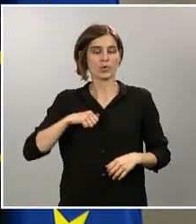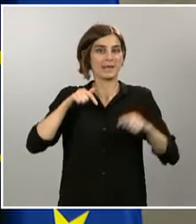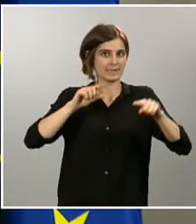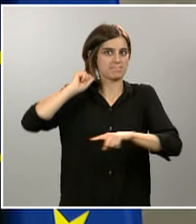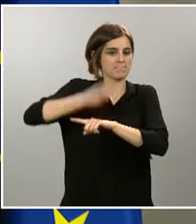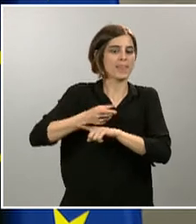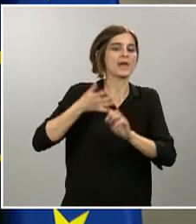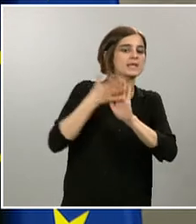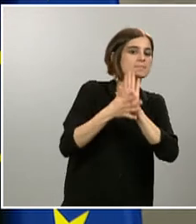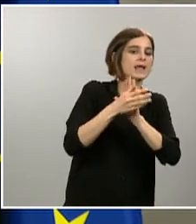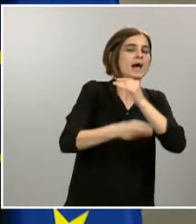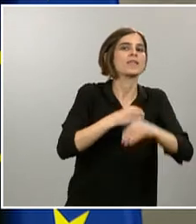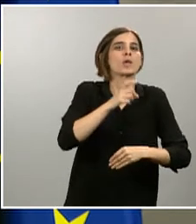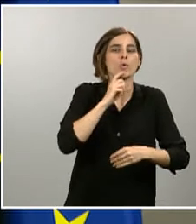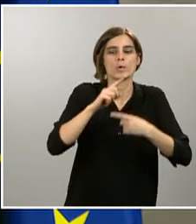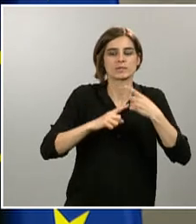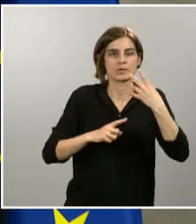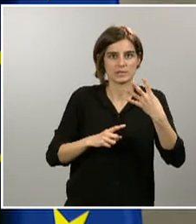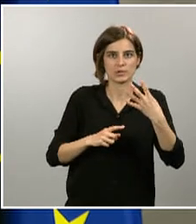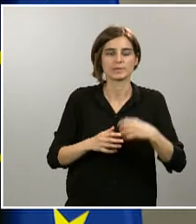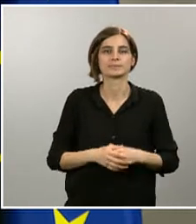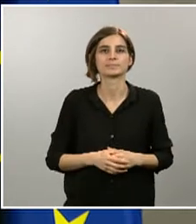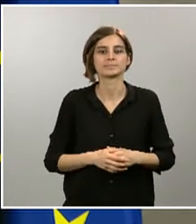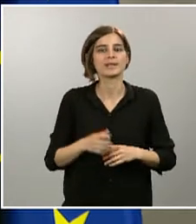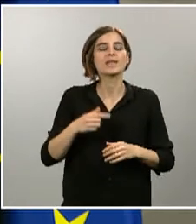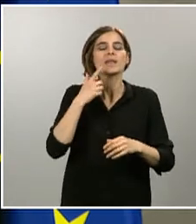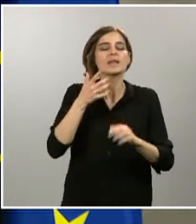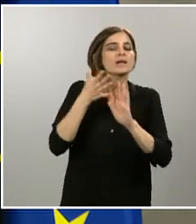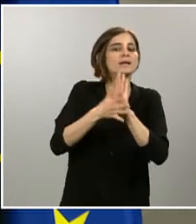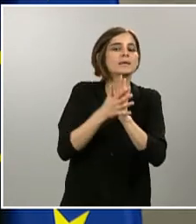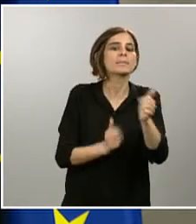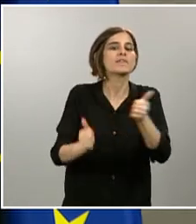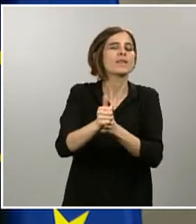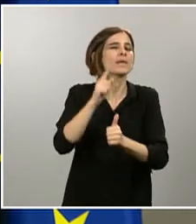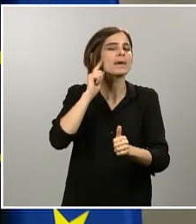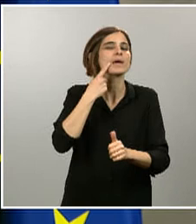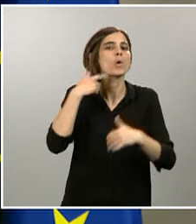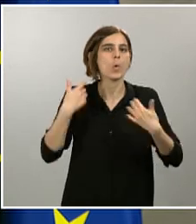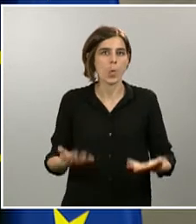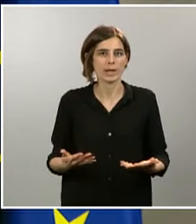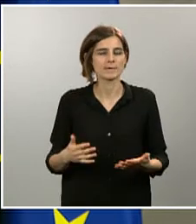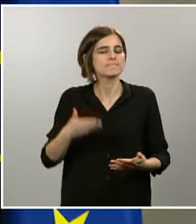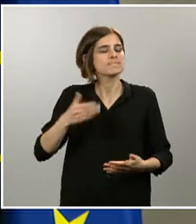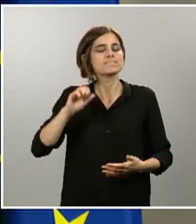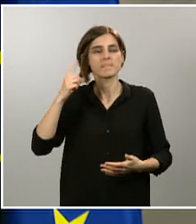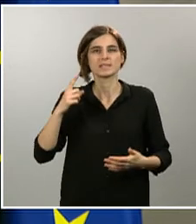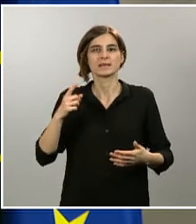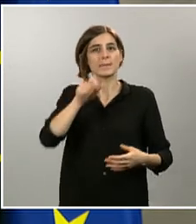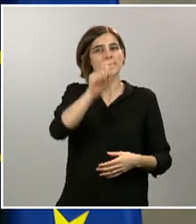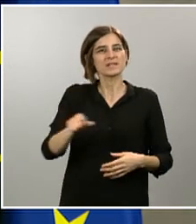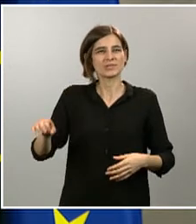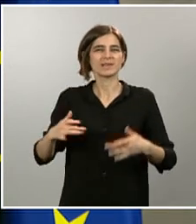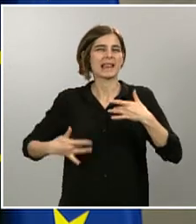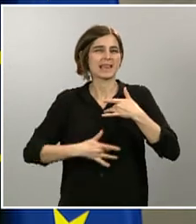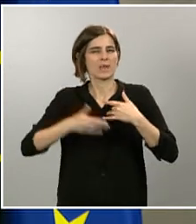qué personas tienen preferencia para ser diagnosticadas. Básicamente, aquellas personas con sintomatología grave o leve o aquellos grupos de riesgo vulnerables,